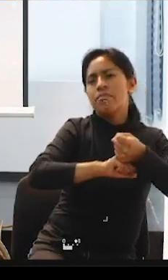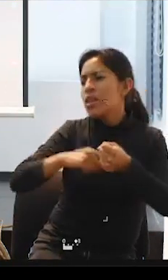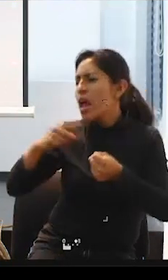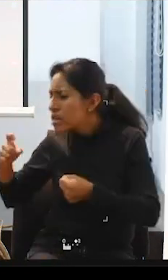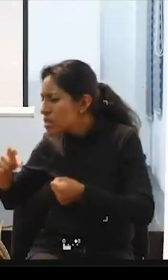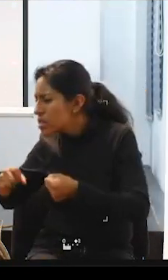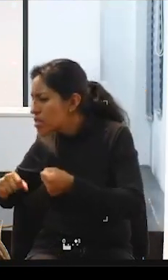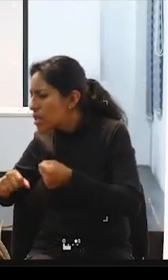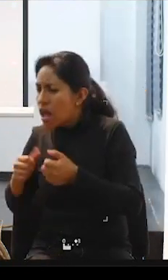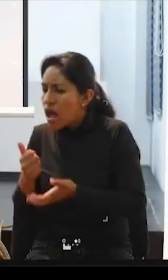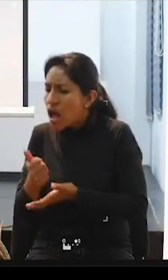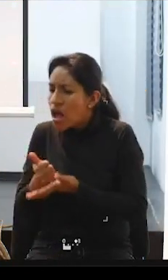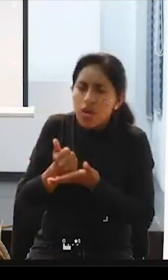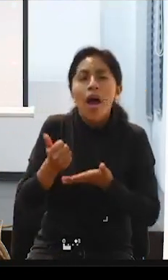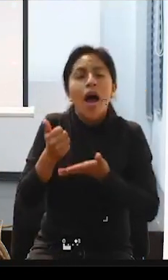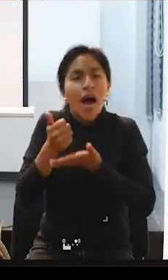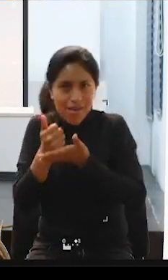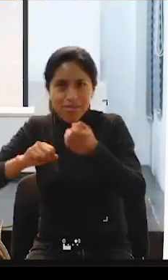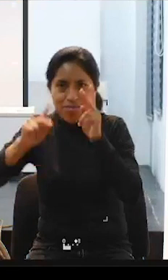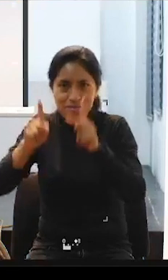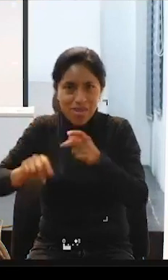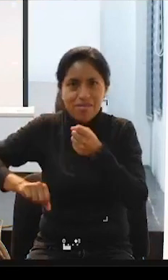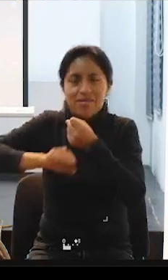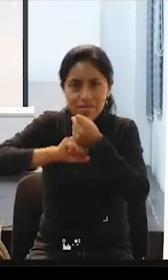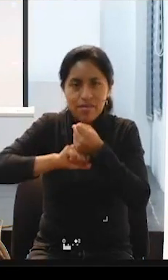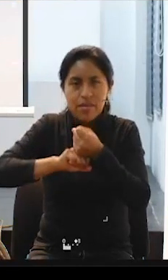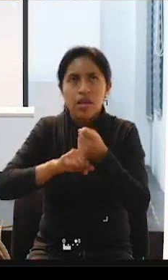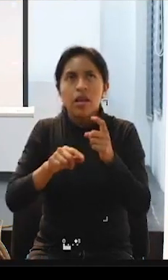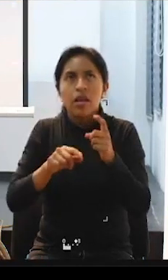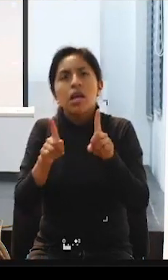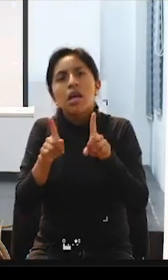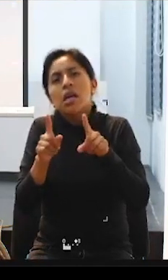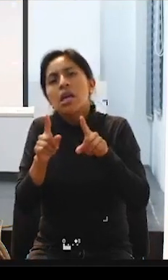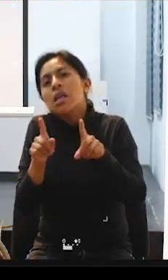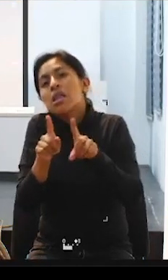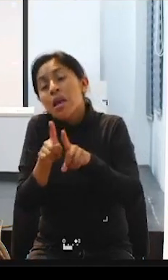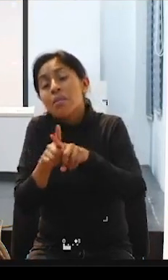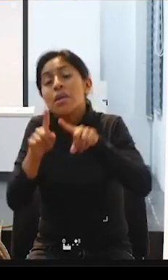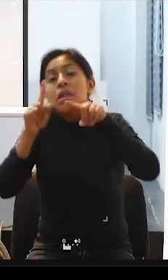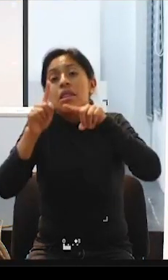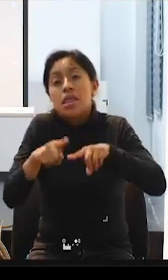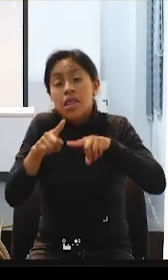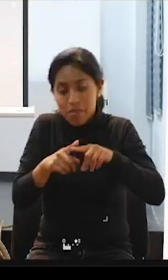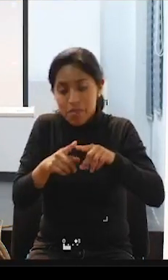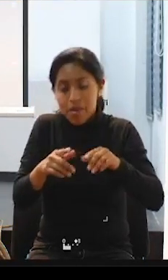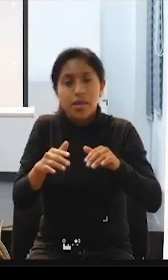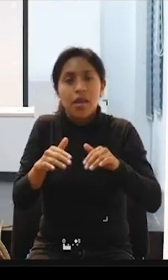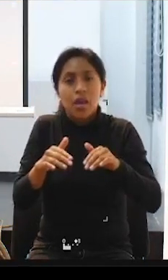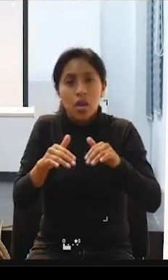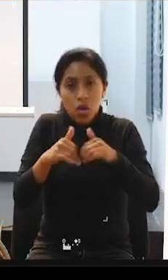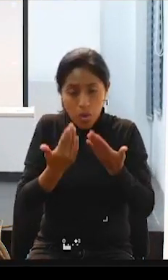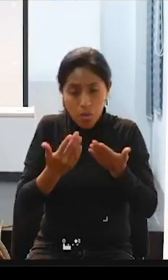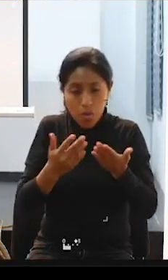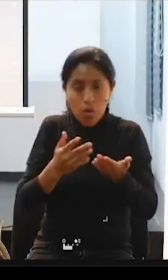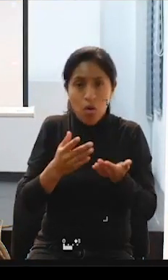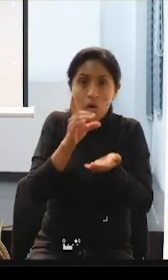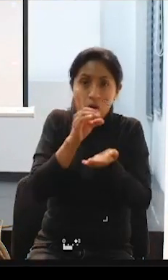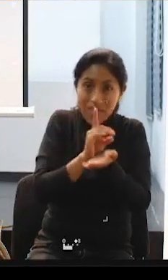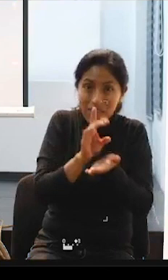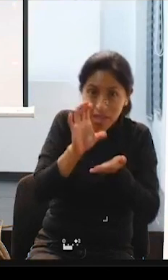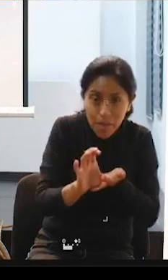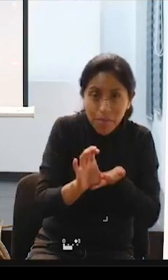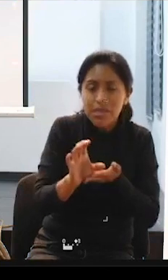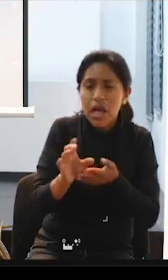cuando te pasaban lo del grado de discapacidad y lo de la ley de dependencia, te hacían todas unas